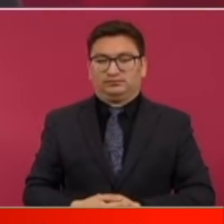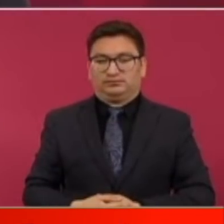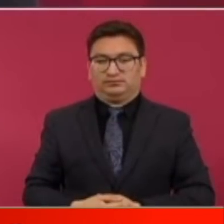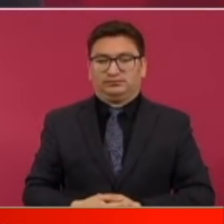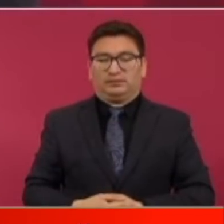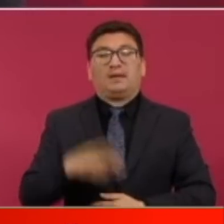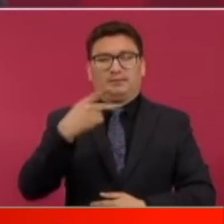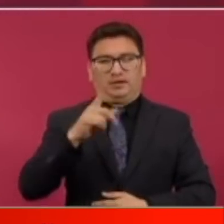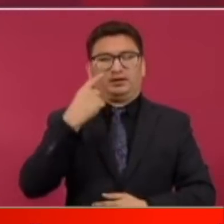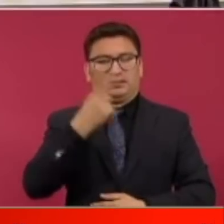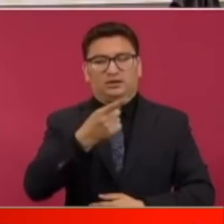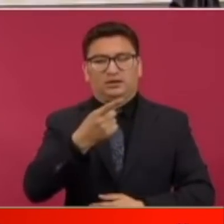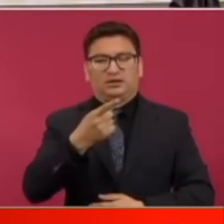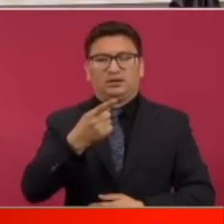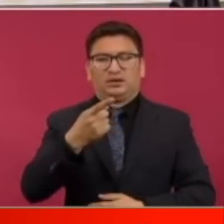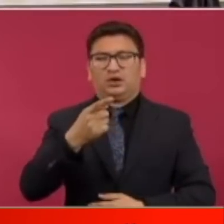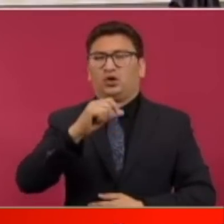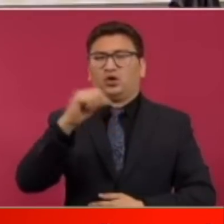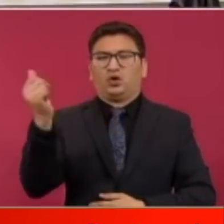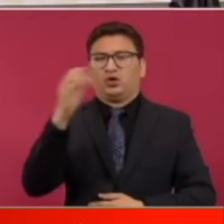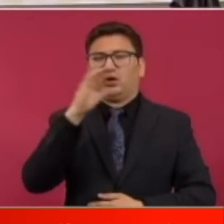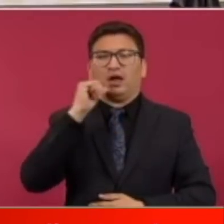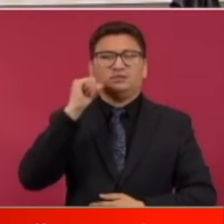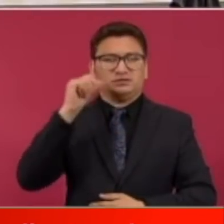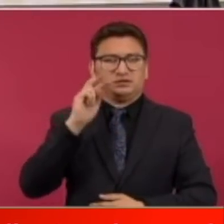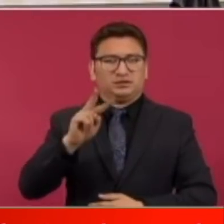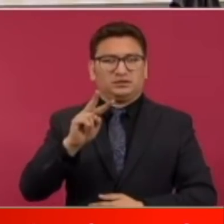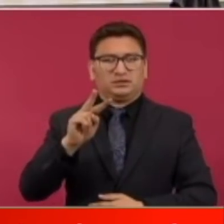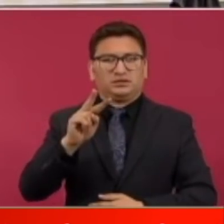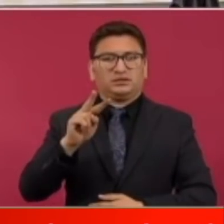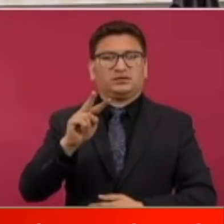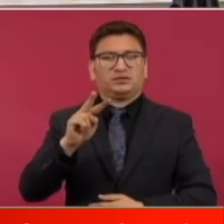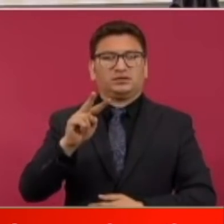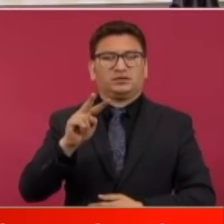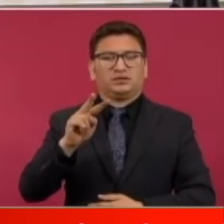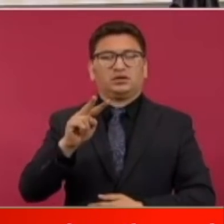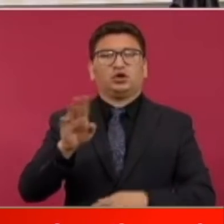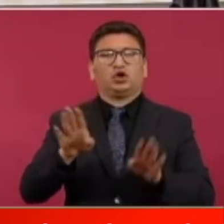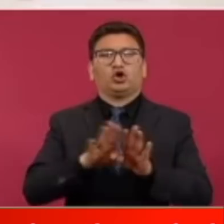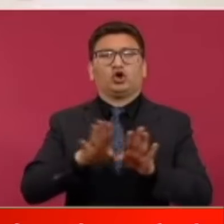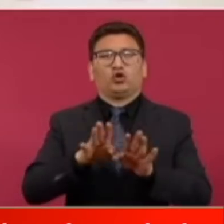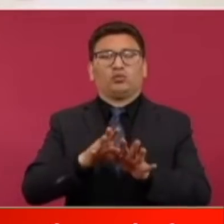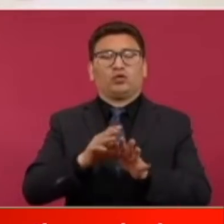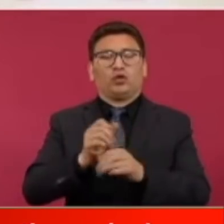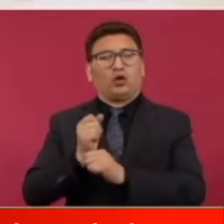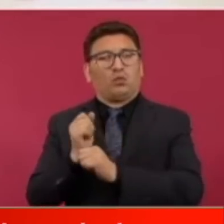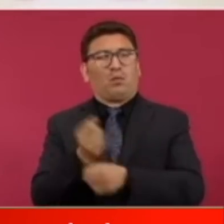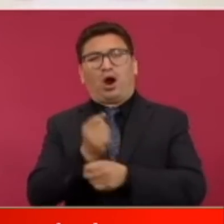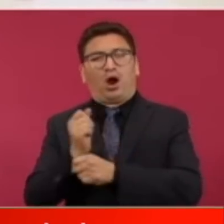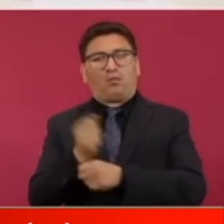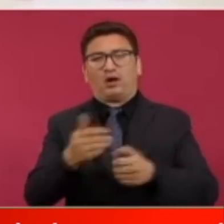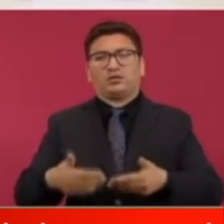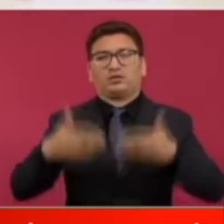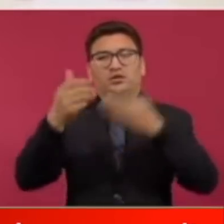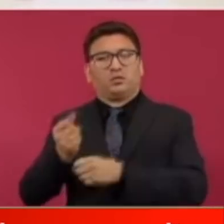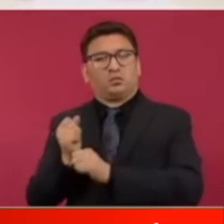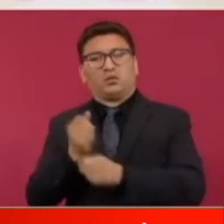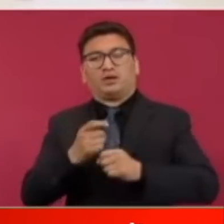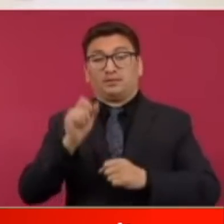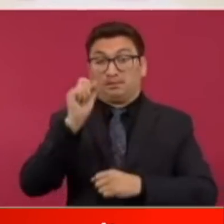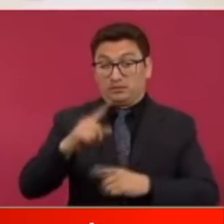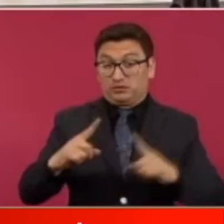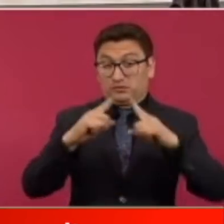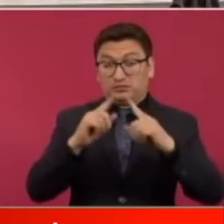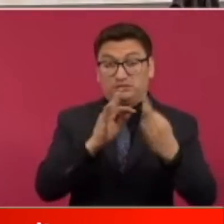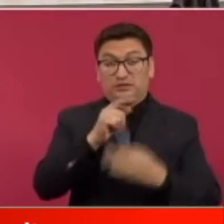pero a ver no tienen algunas imágenes de ayer de cómo le pegaban a la valla en catedral